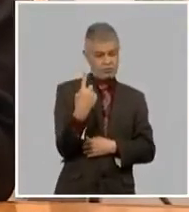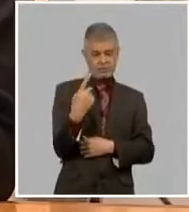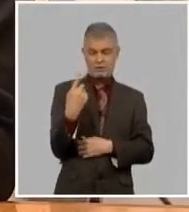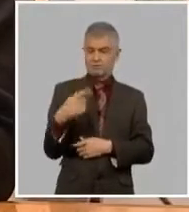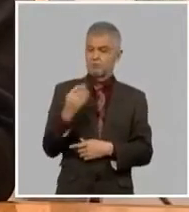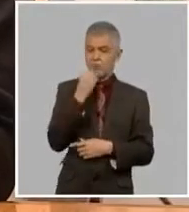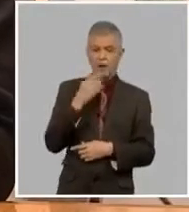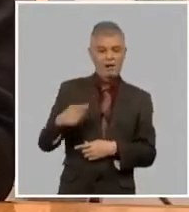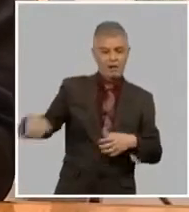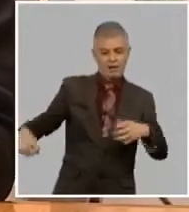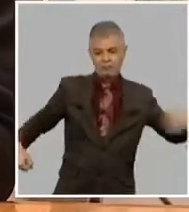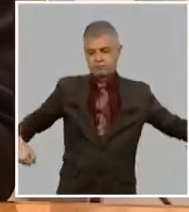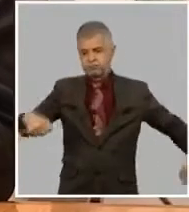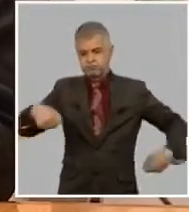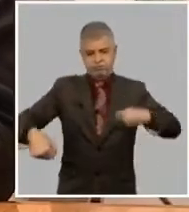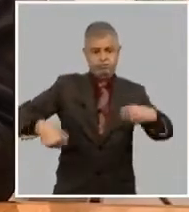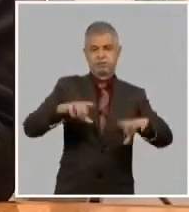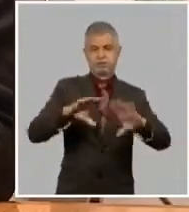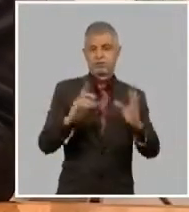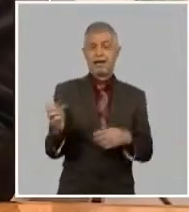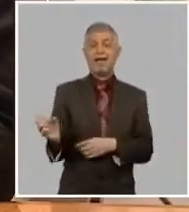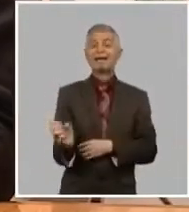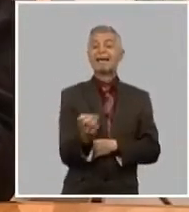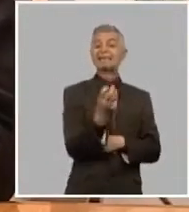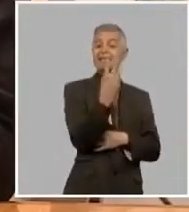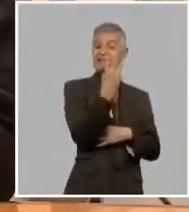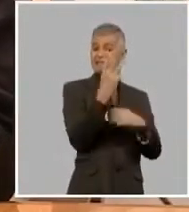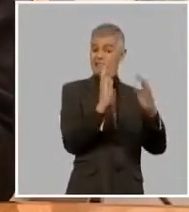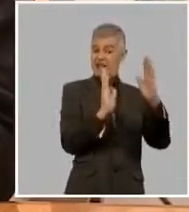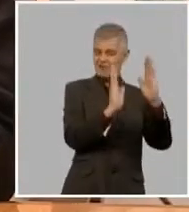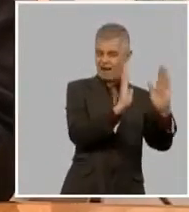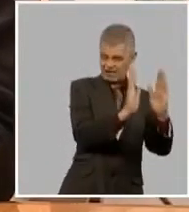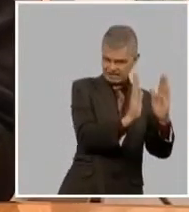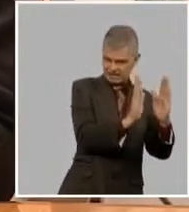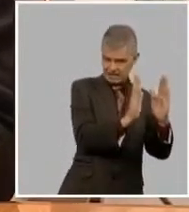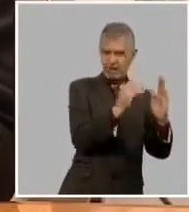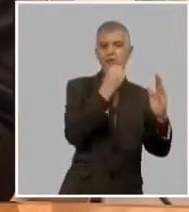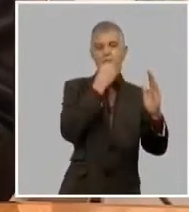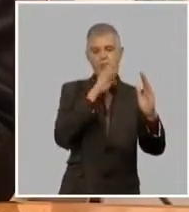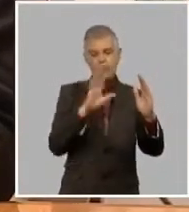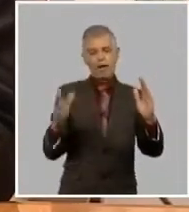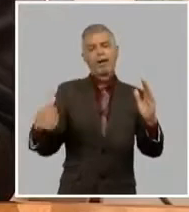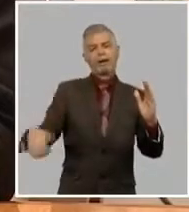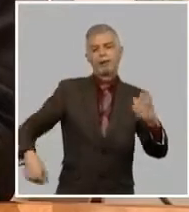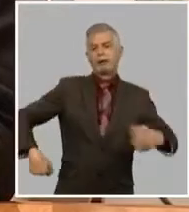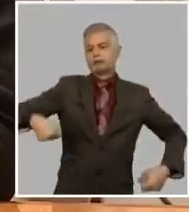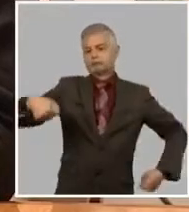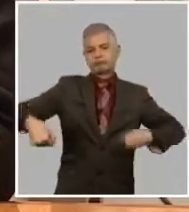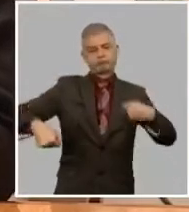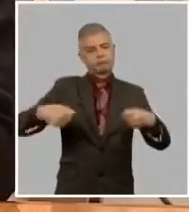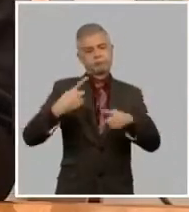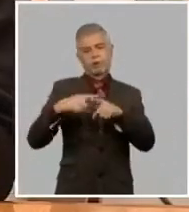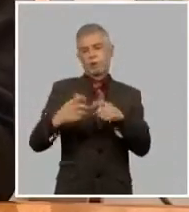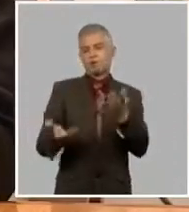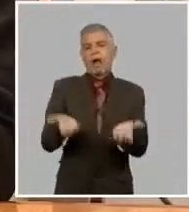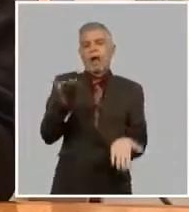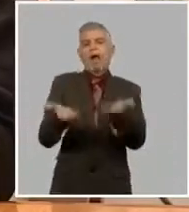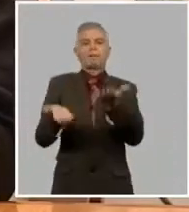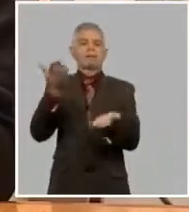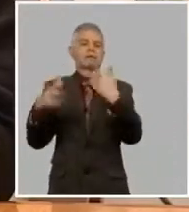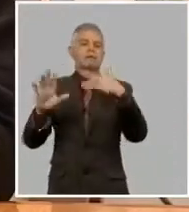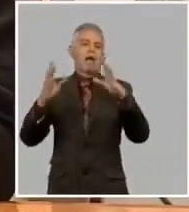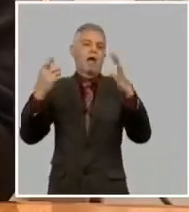y solo permitiremos en una tercera fase lo que está establecido internacionalmente por muchas